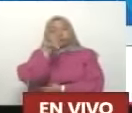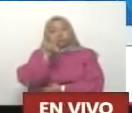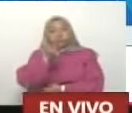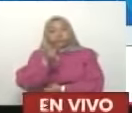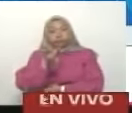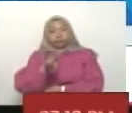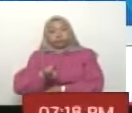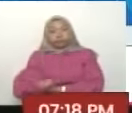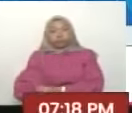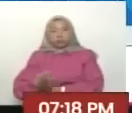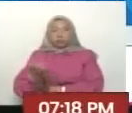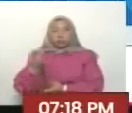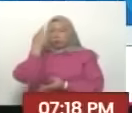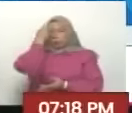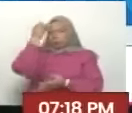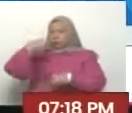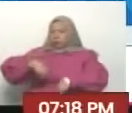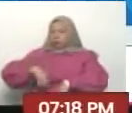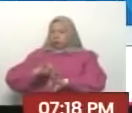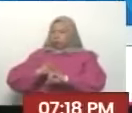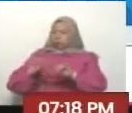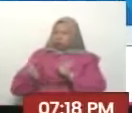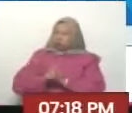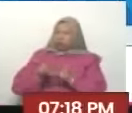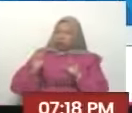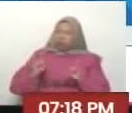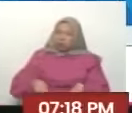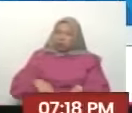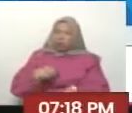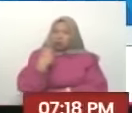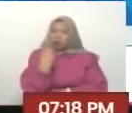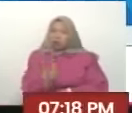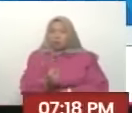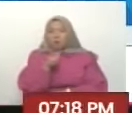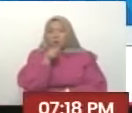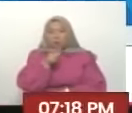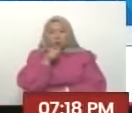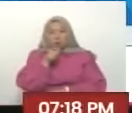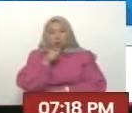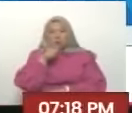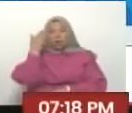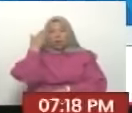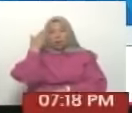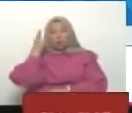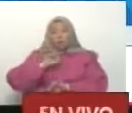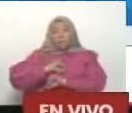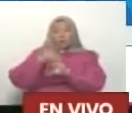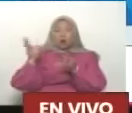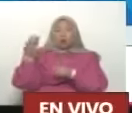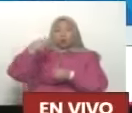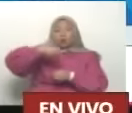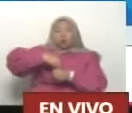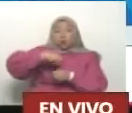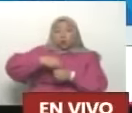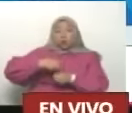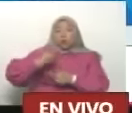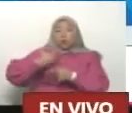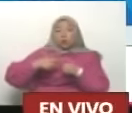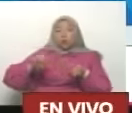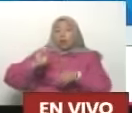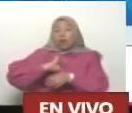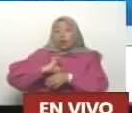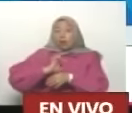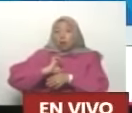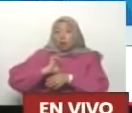todo el mundo iba a estar de acuerdo pero hizo dos preguntas claves que implicaban la soberanía del Ecuador